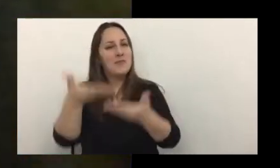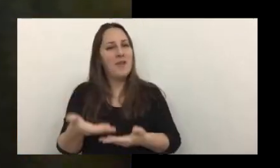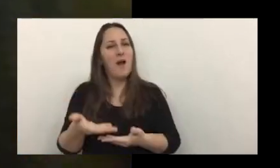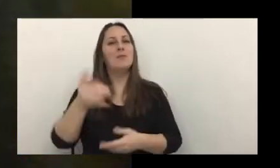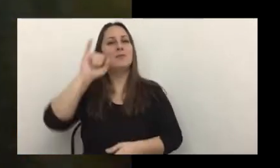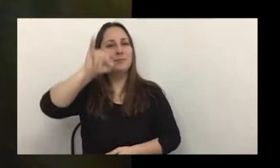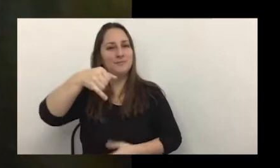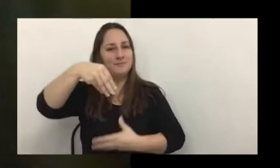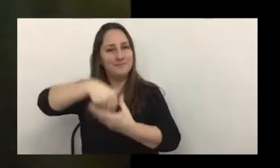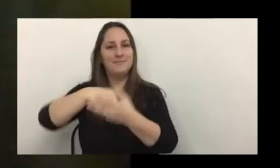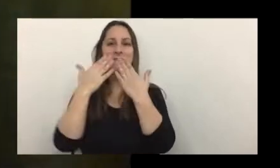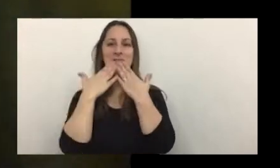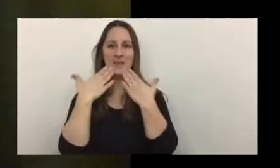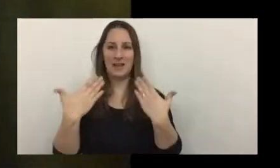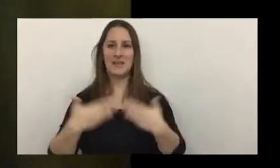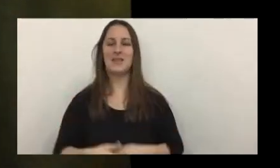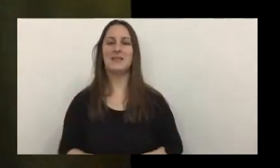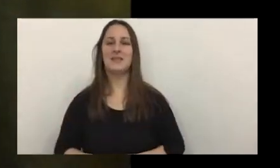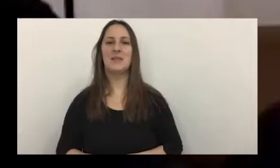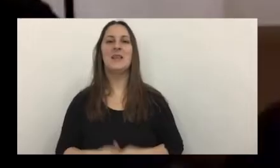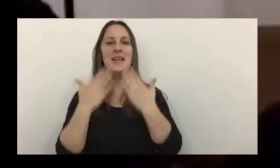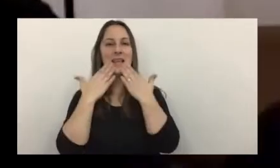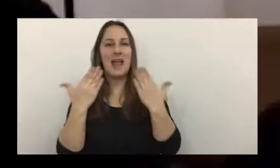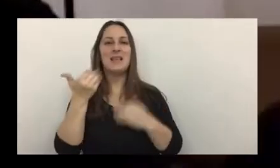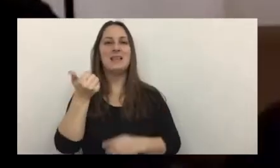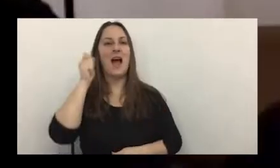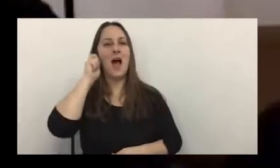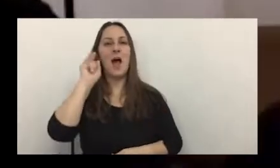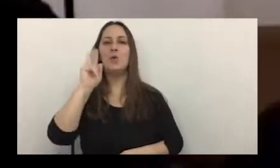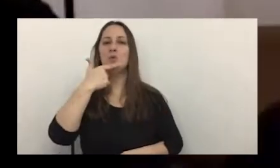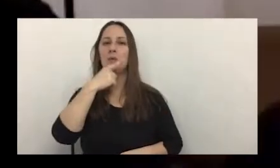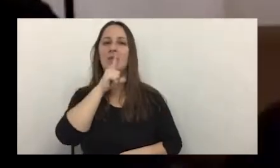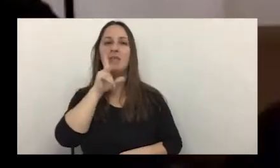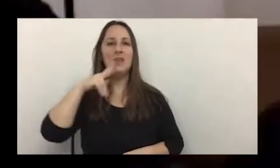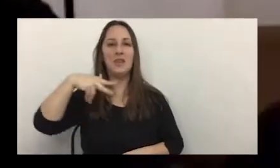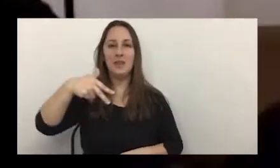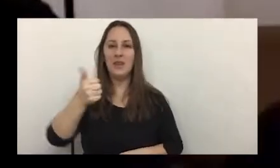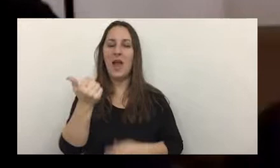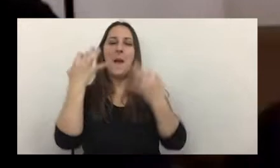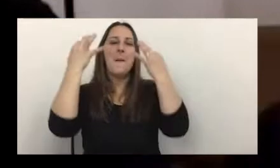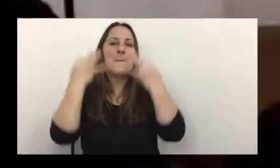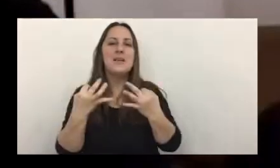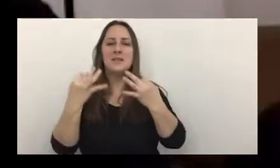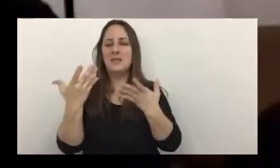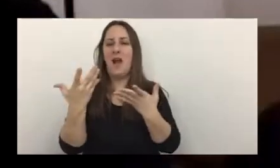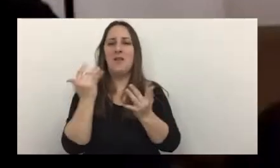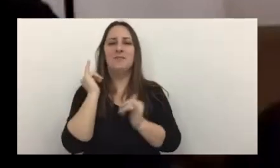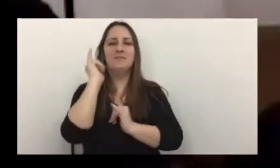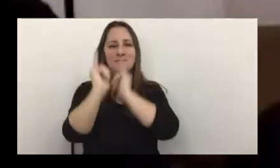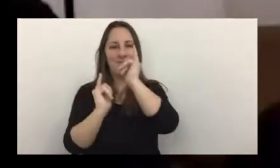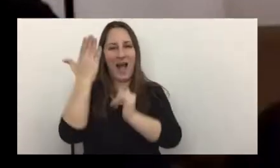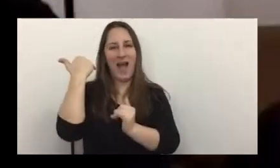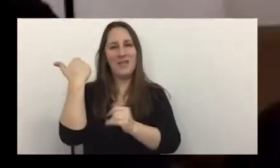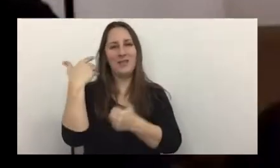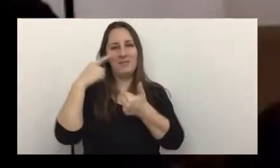Muchas gracias a vos, Agustina, especialmente por tu presentación. También quiero